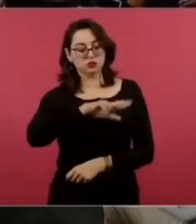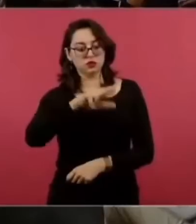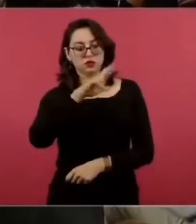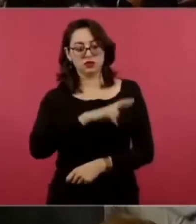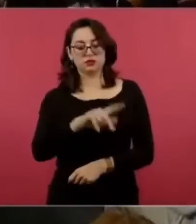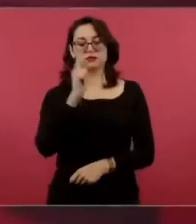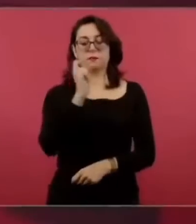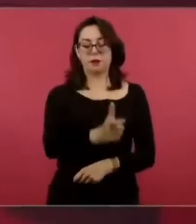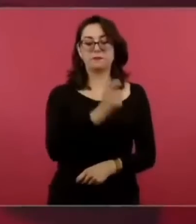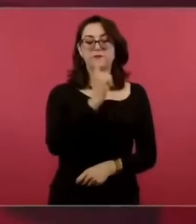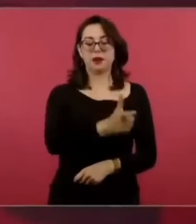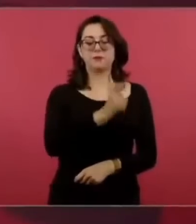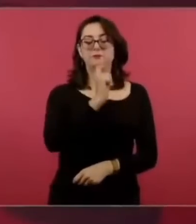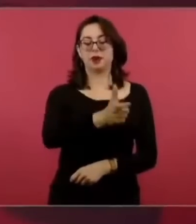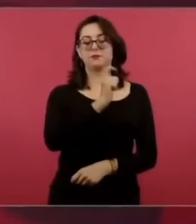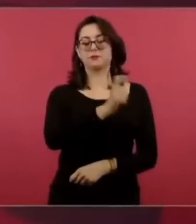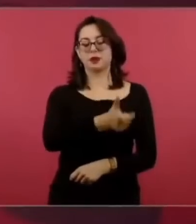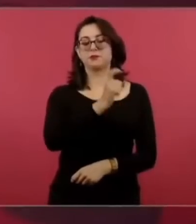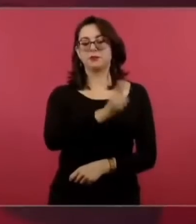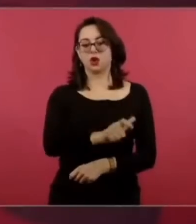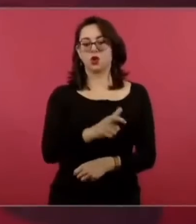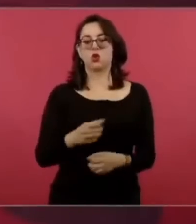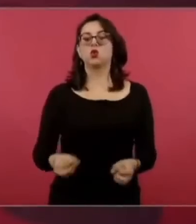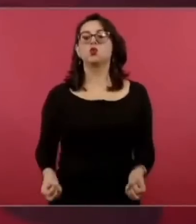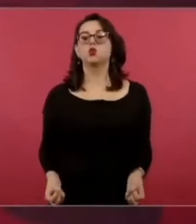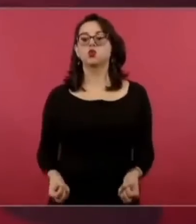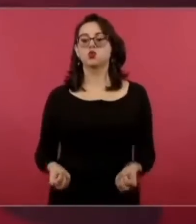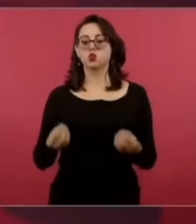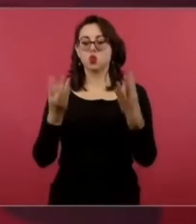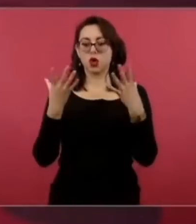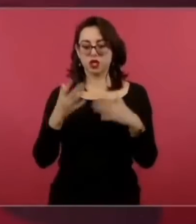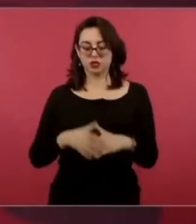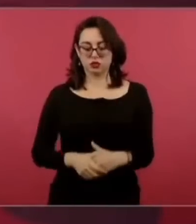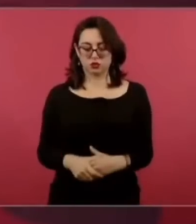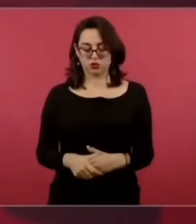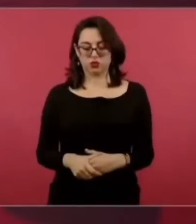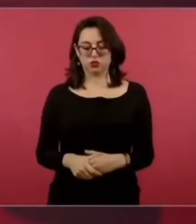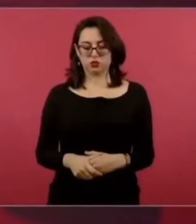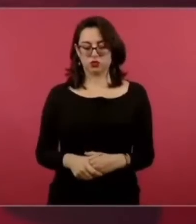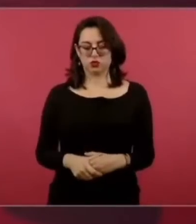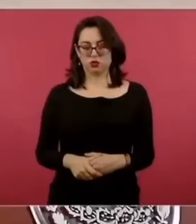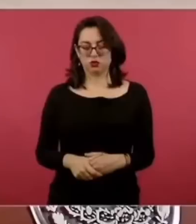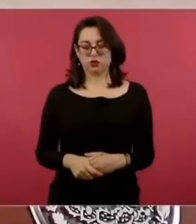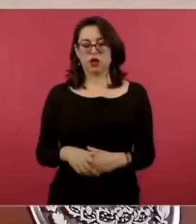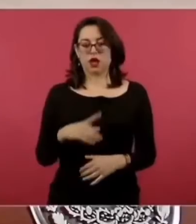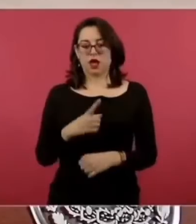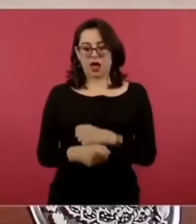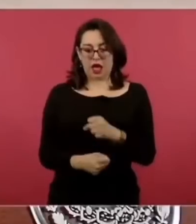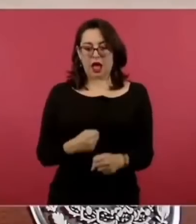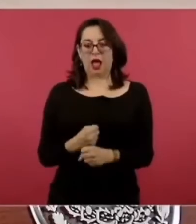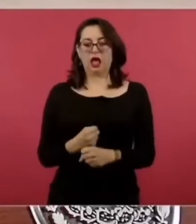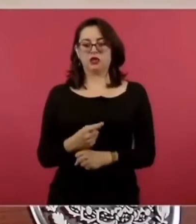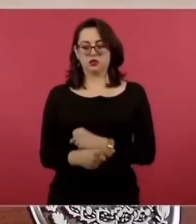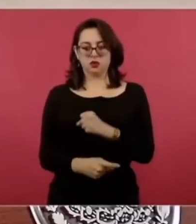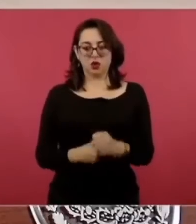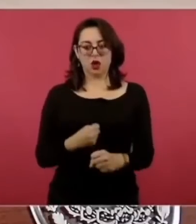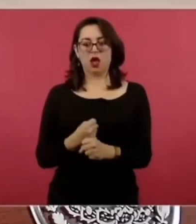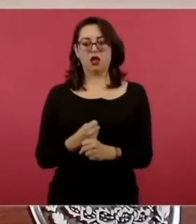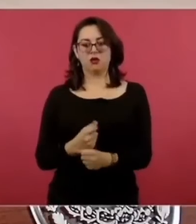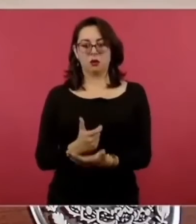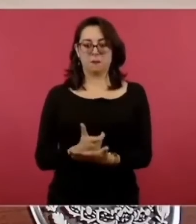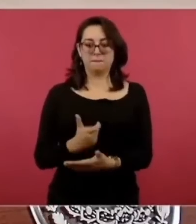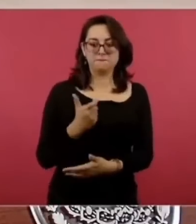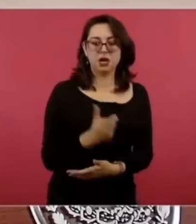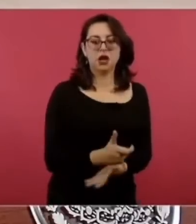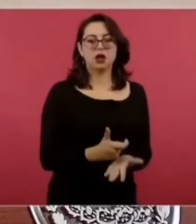de de cuánto es el contrato cuánto se tiene que pagar cada año cada año